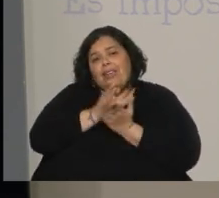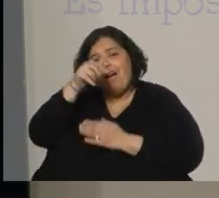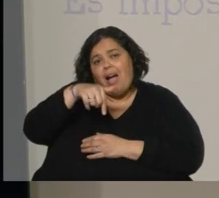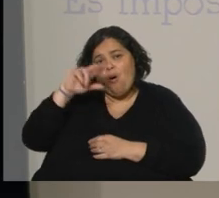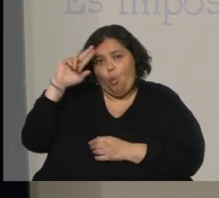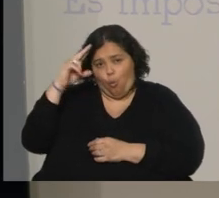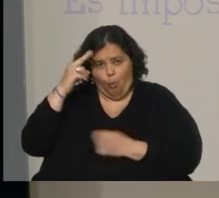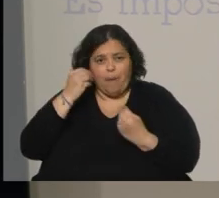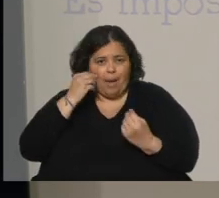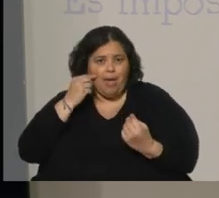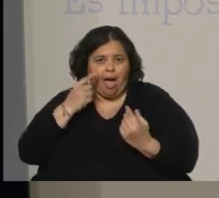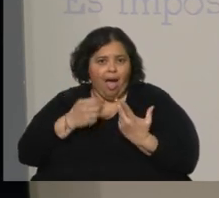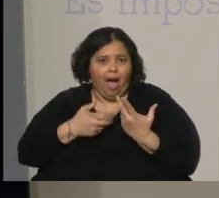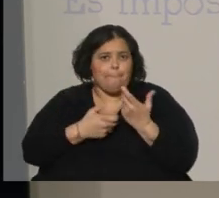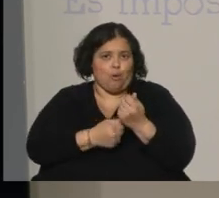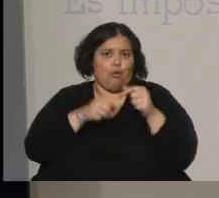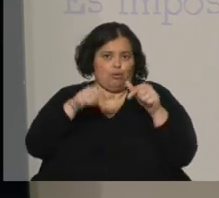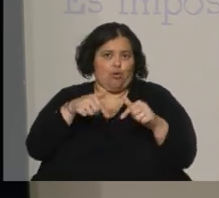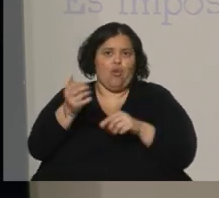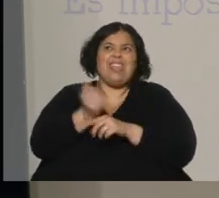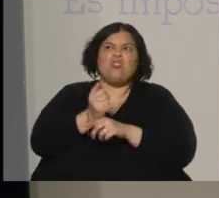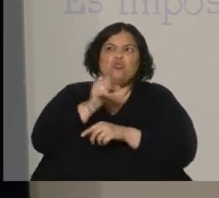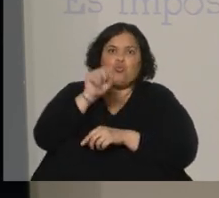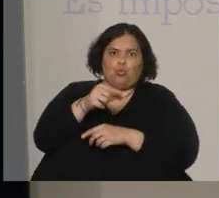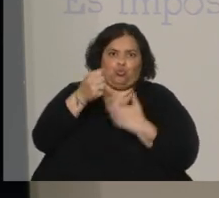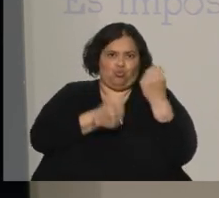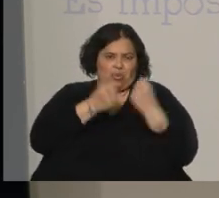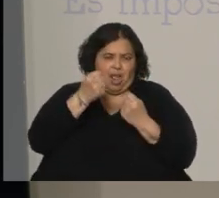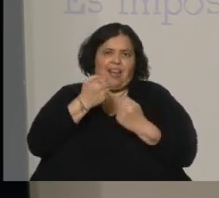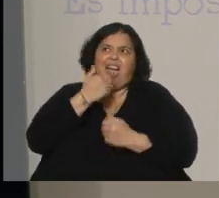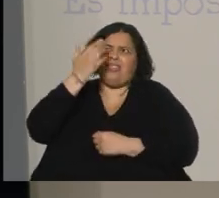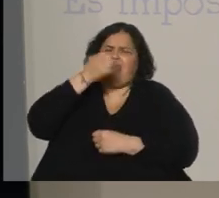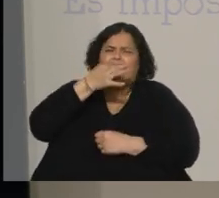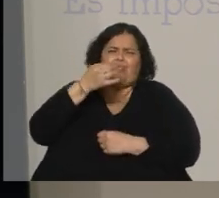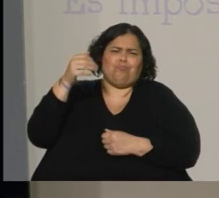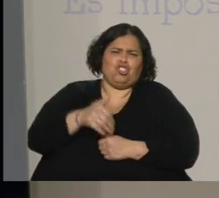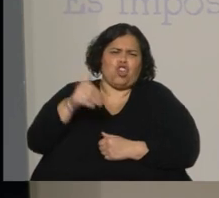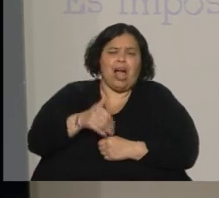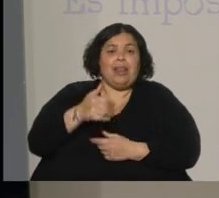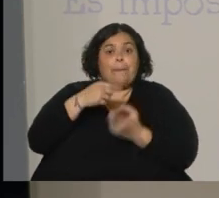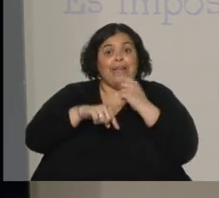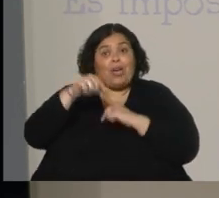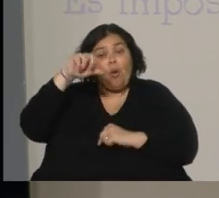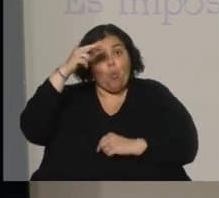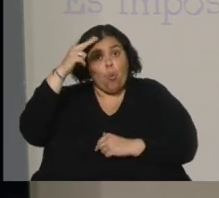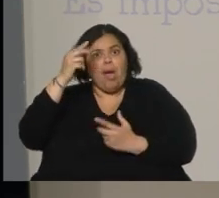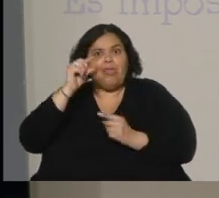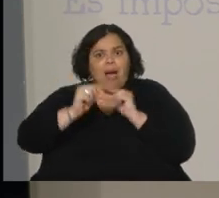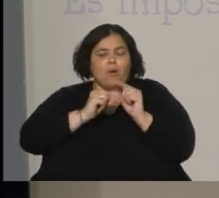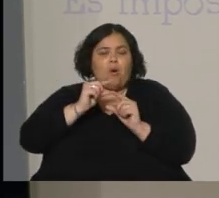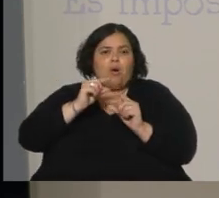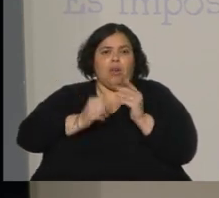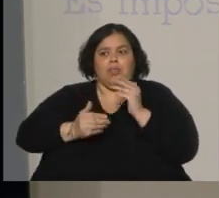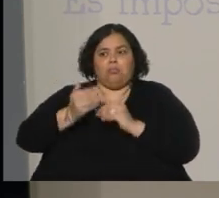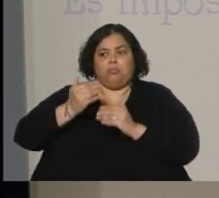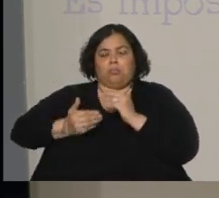apuntalar esta industria que en su momento se dijo que iba a ser multimillonaria y que Uruguay lentamente va quedando rezagado por